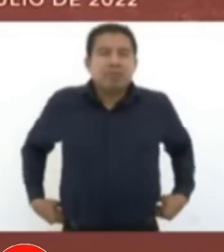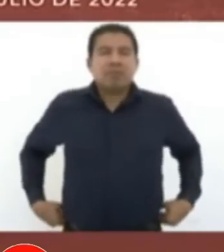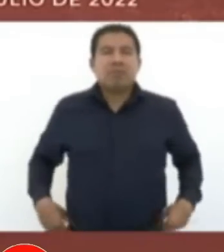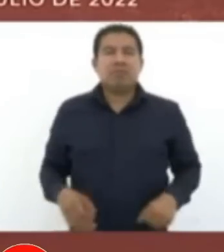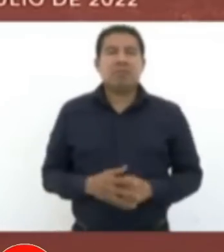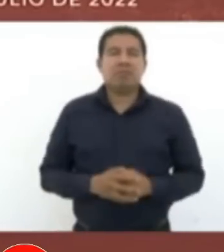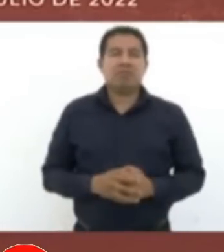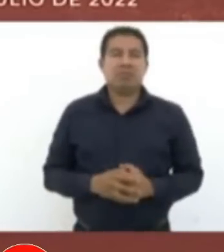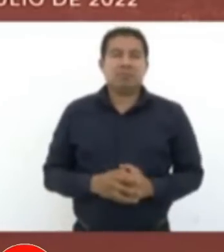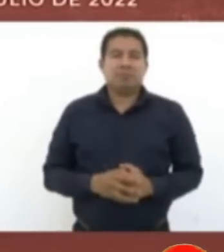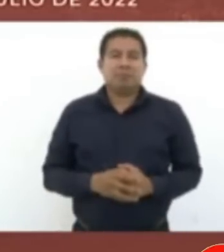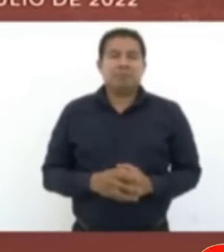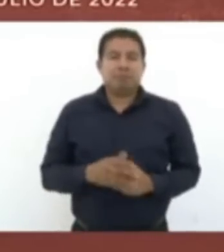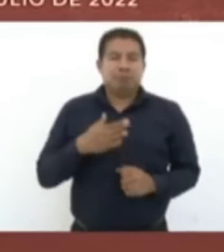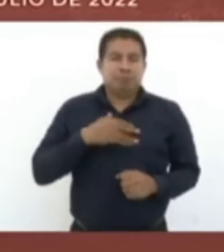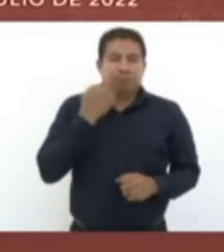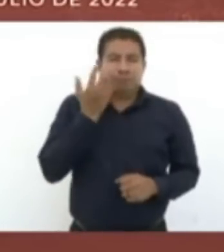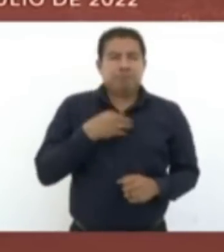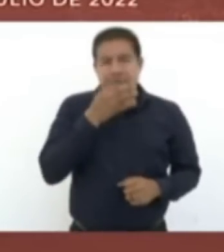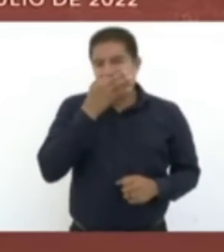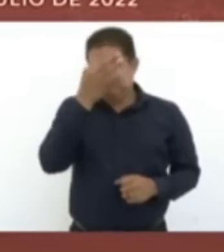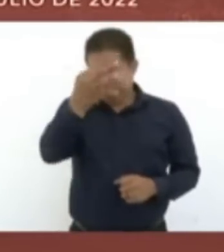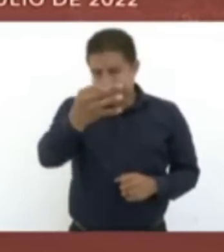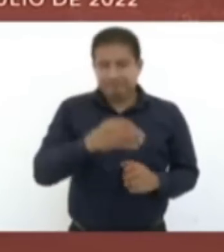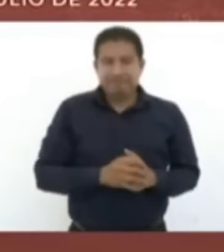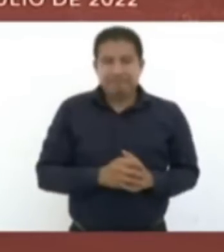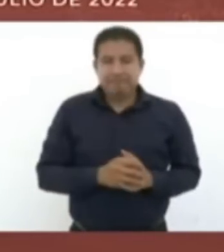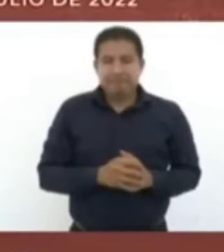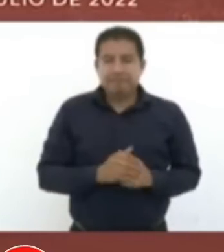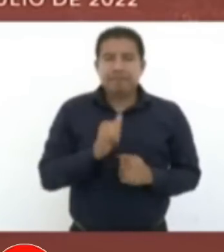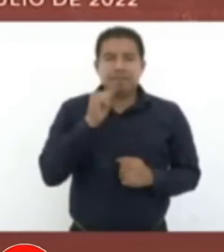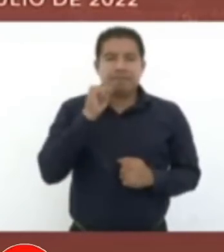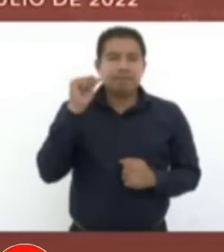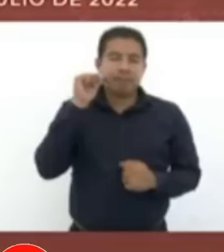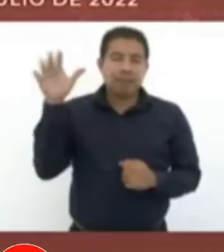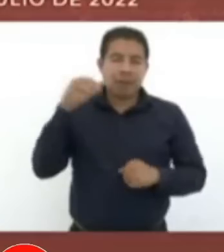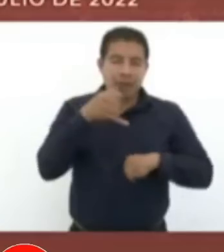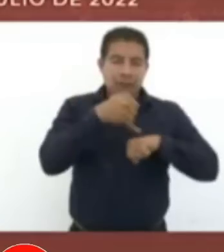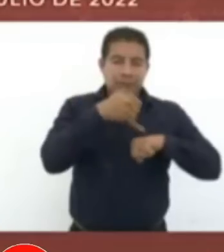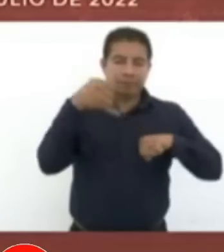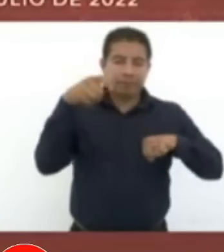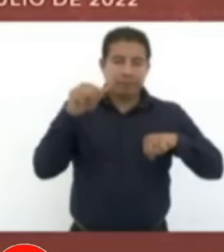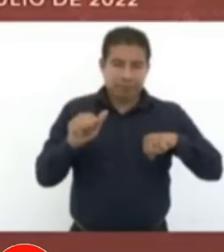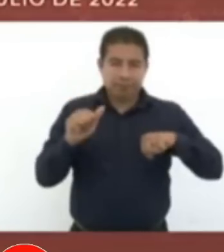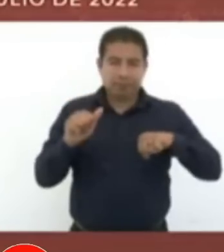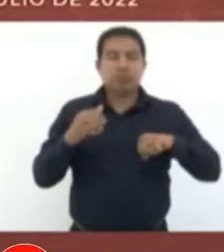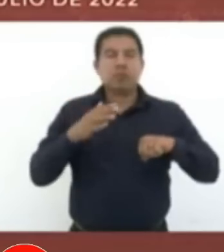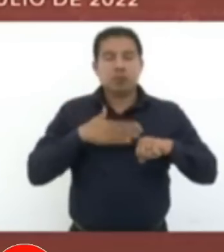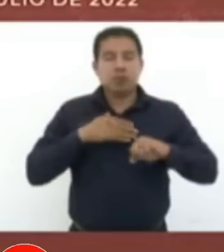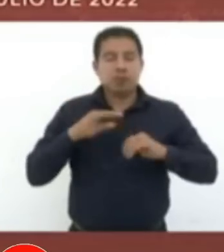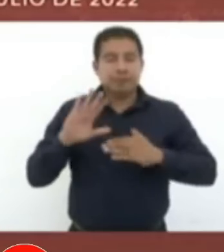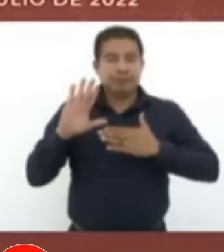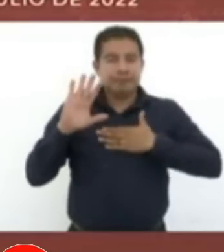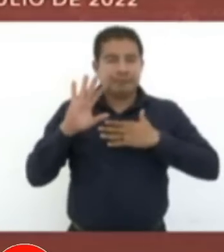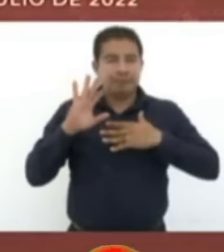También, aquí aprovecho para decirles que ayer en Iztapa hice compromiso, mejor dicho, el